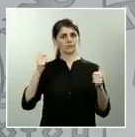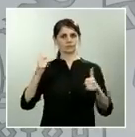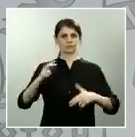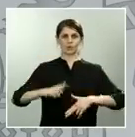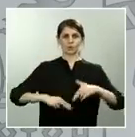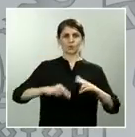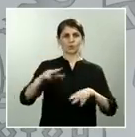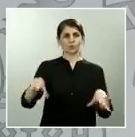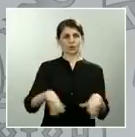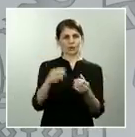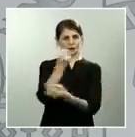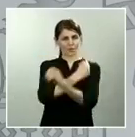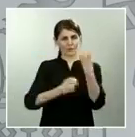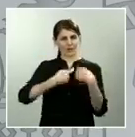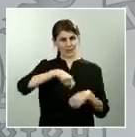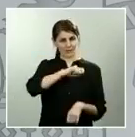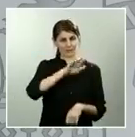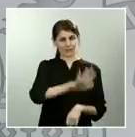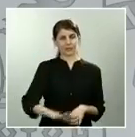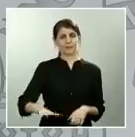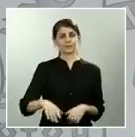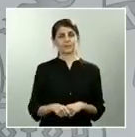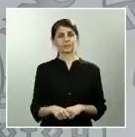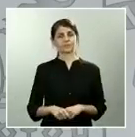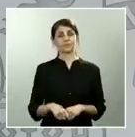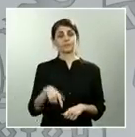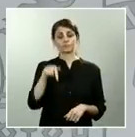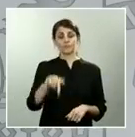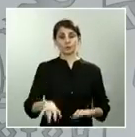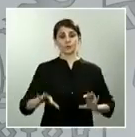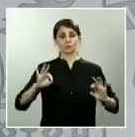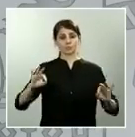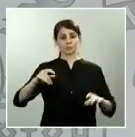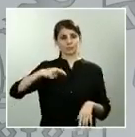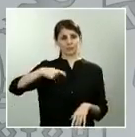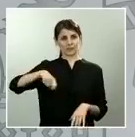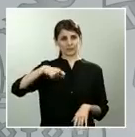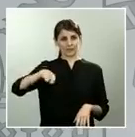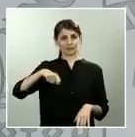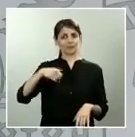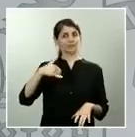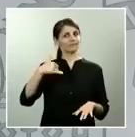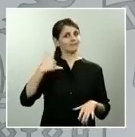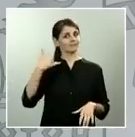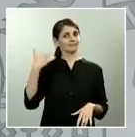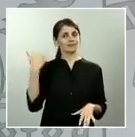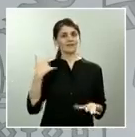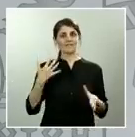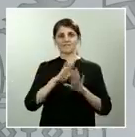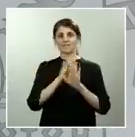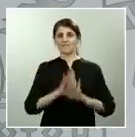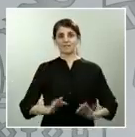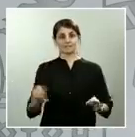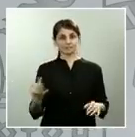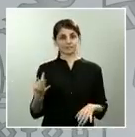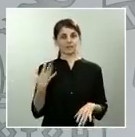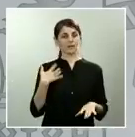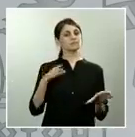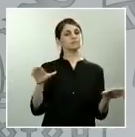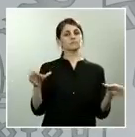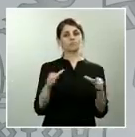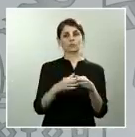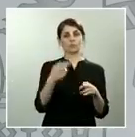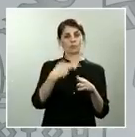hecho, hoy mismo el presidente Sánchez ha concluido su ronda de llamada con el conjunto de formaciones presentes en el arco